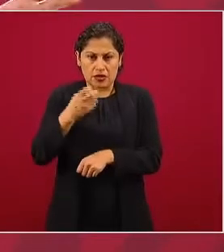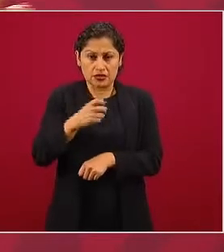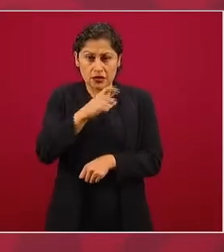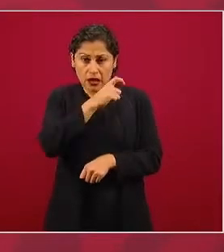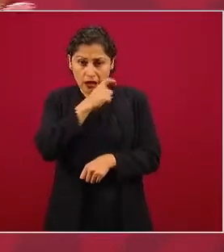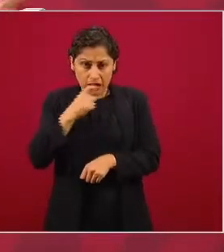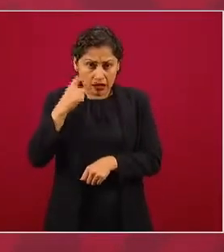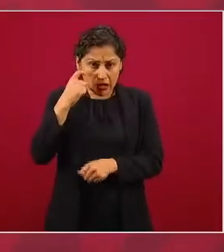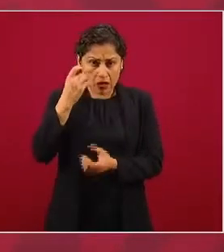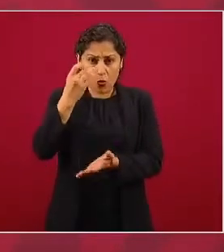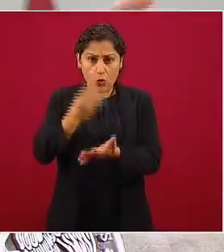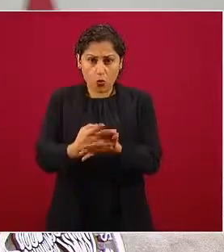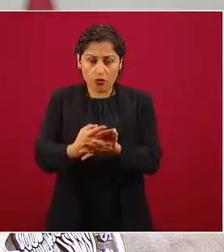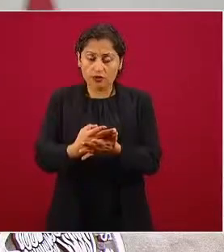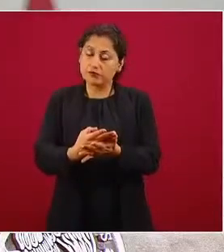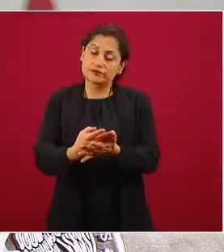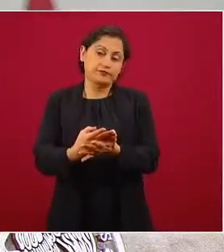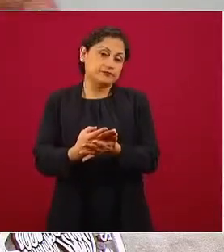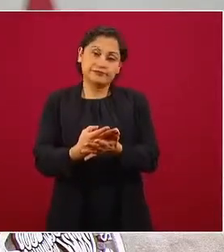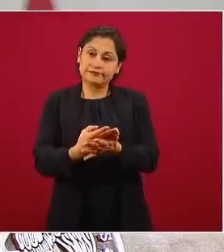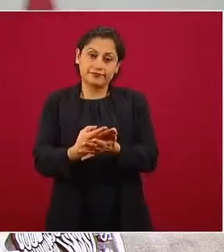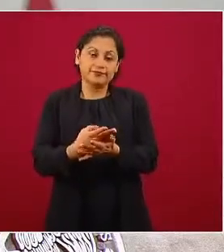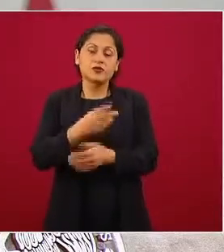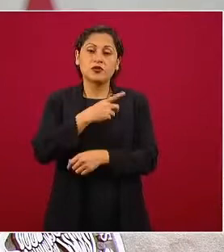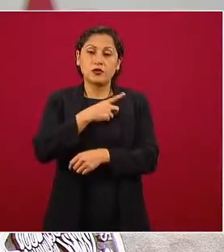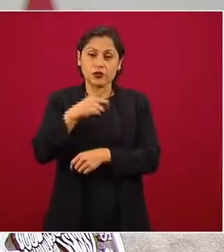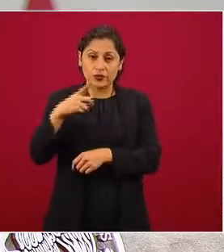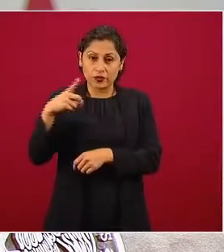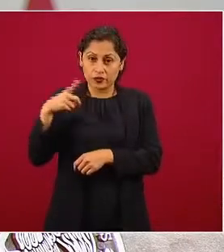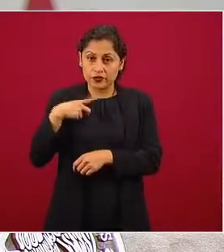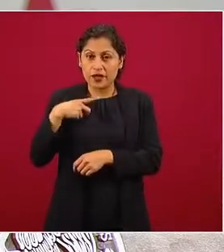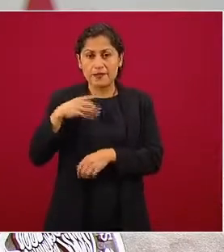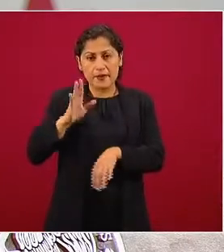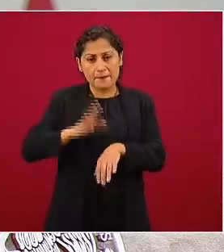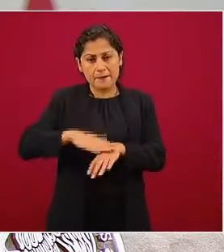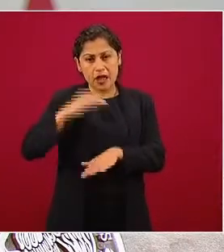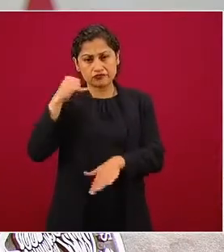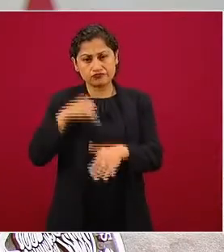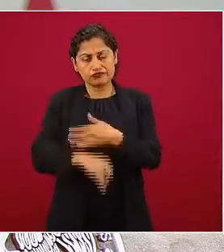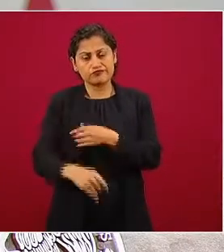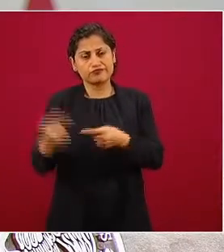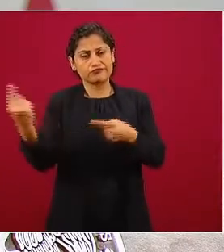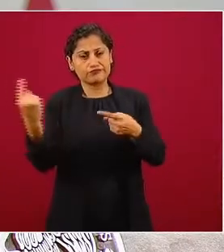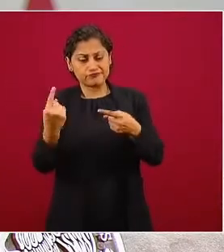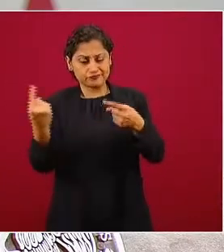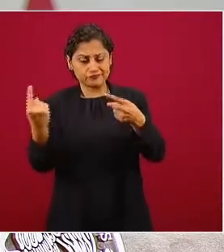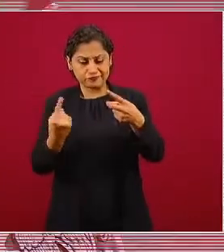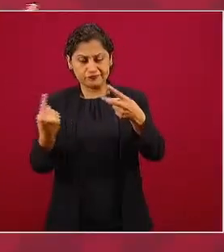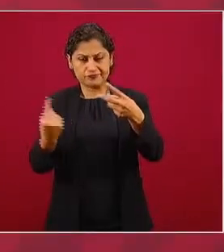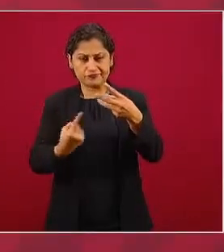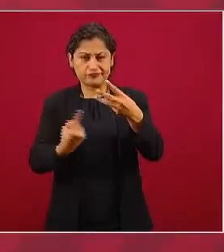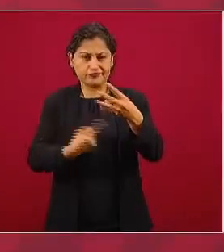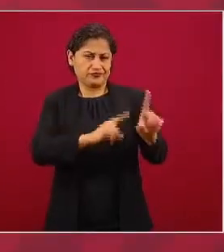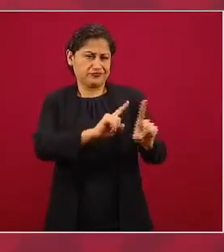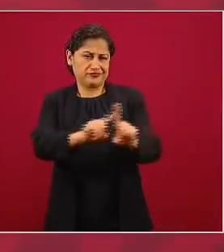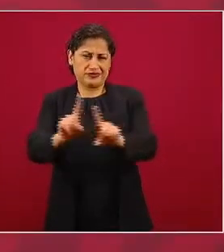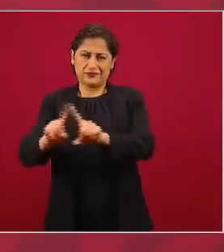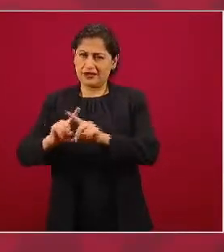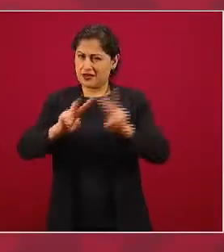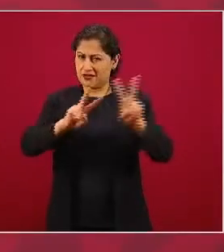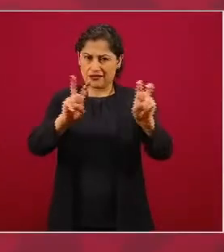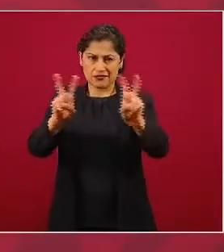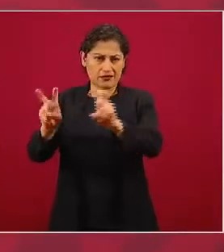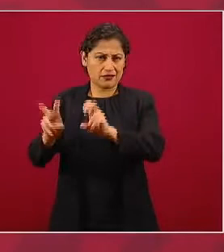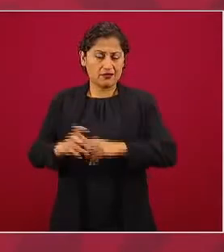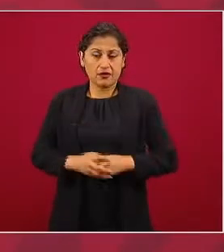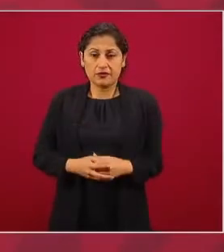tiene que ver con una serie de factores de todo tipo. Y aquí nos